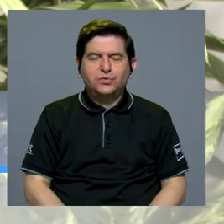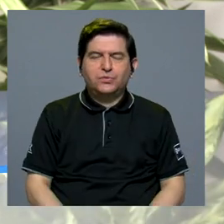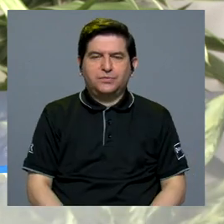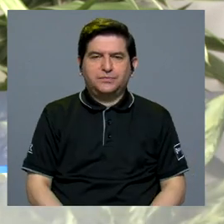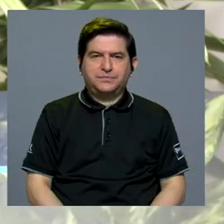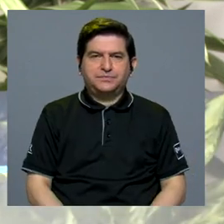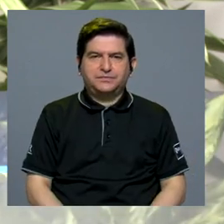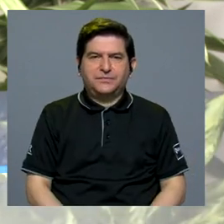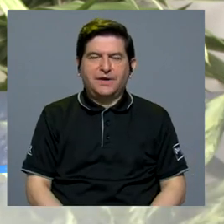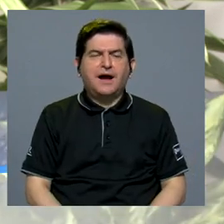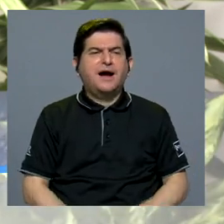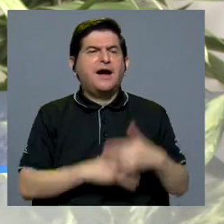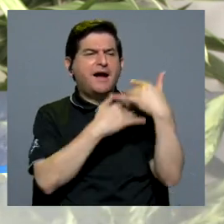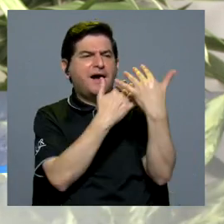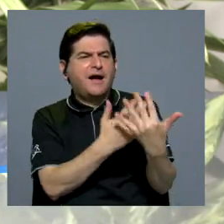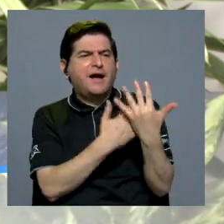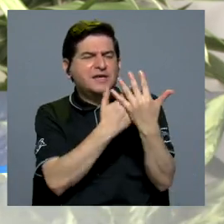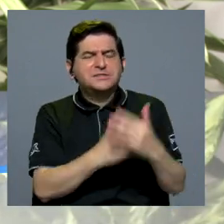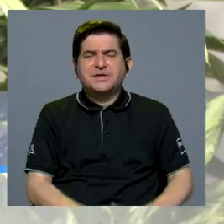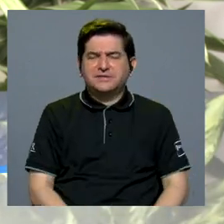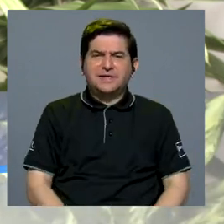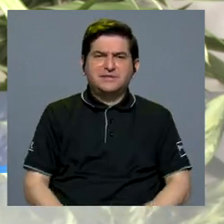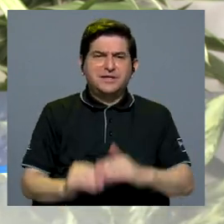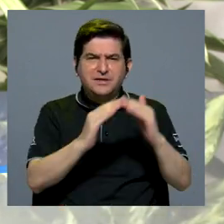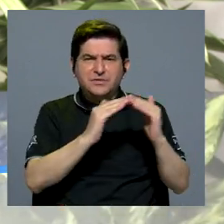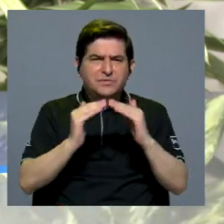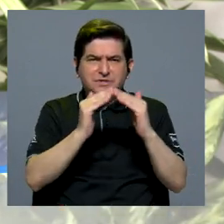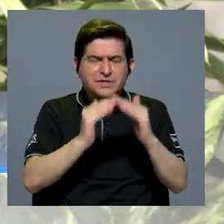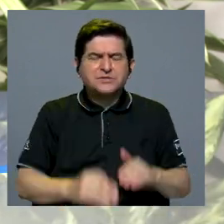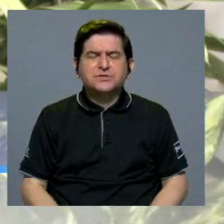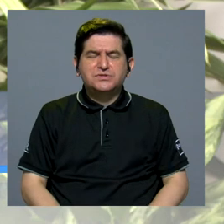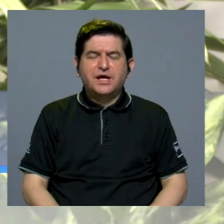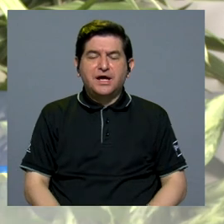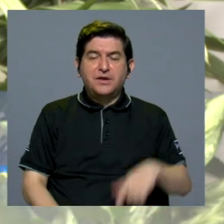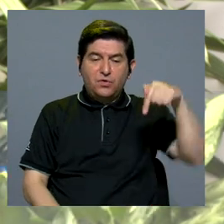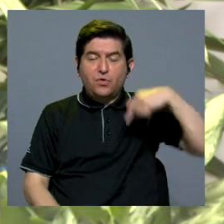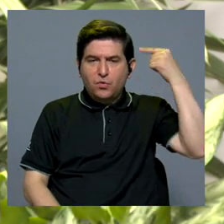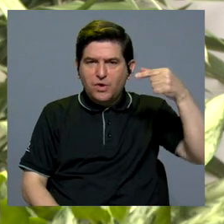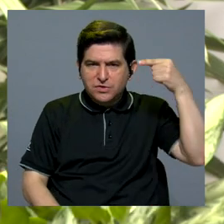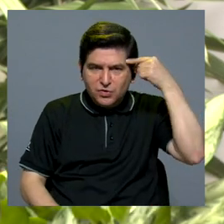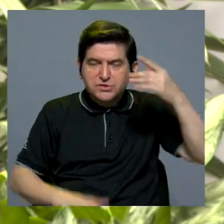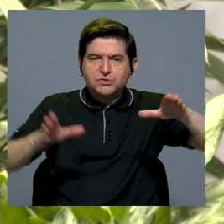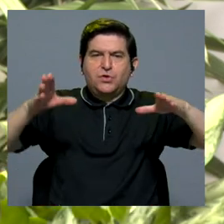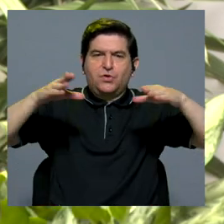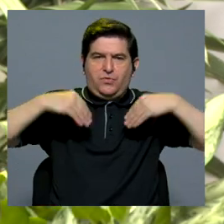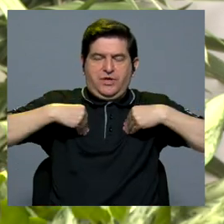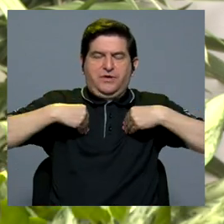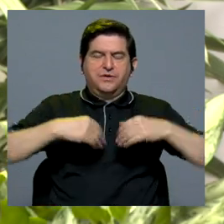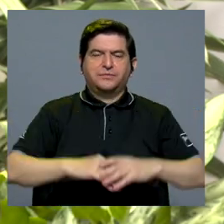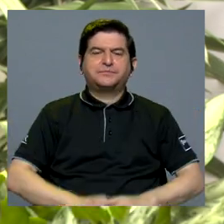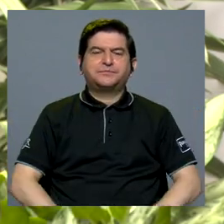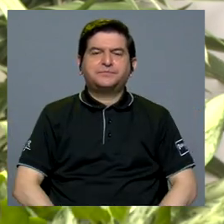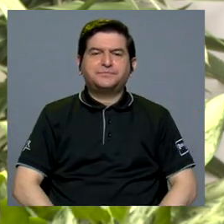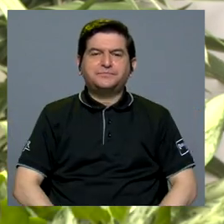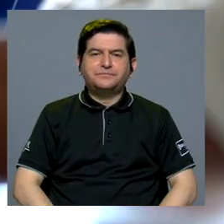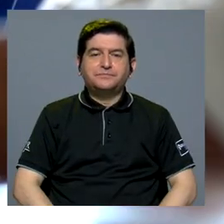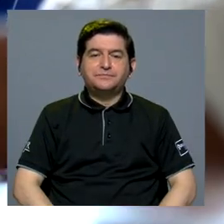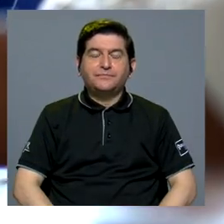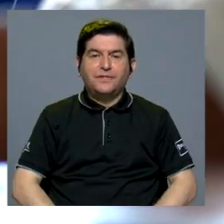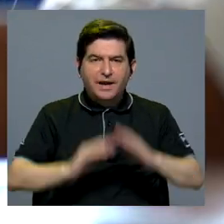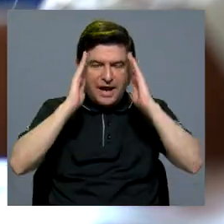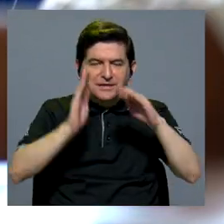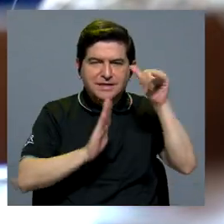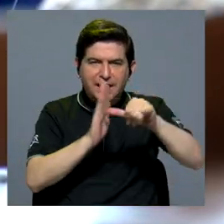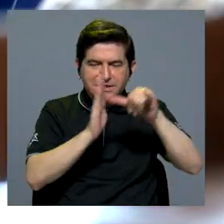documental de cuáles son las expectativas que generó este gobierno una vez que asume en la